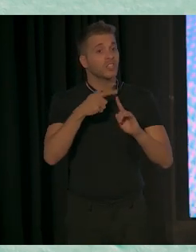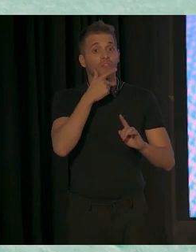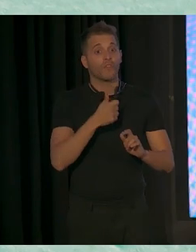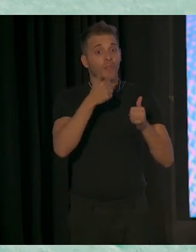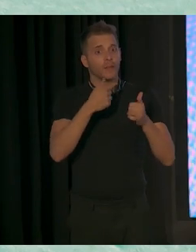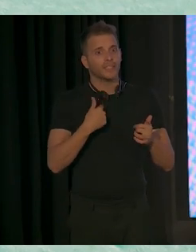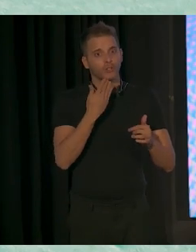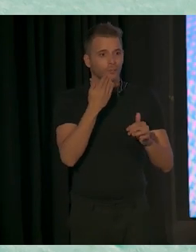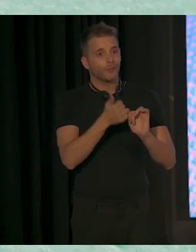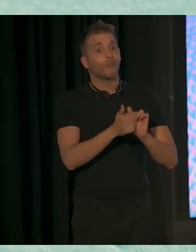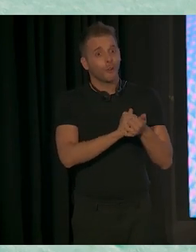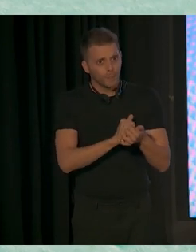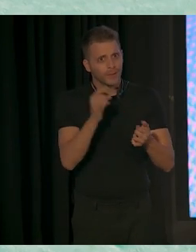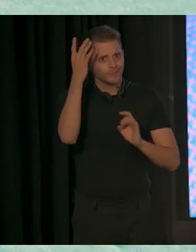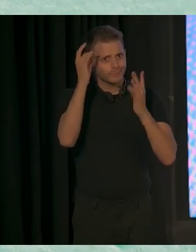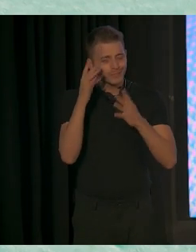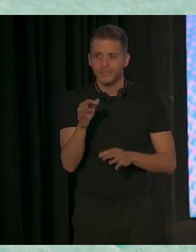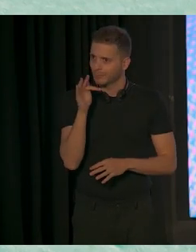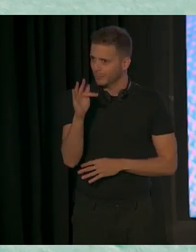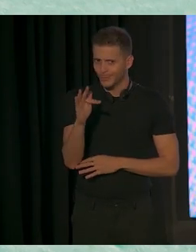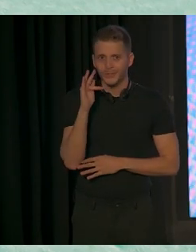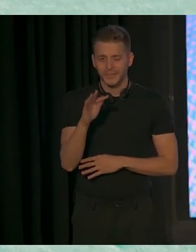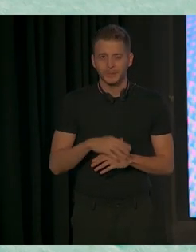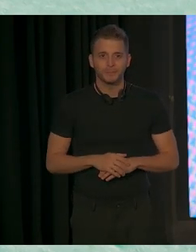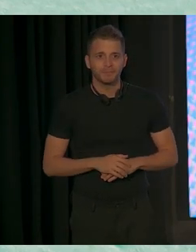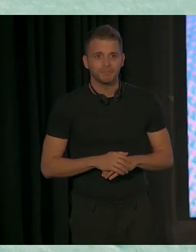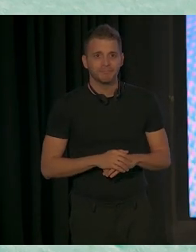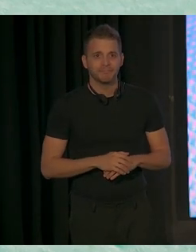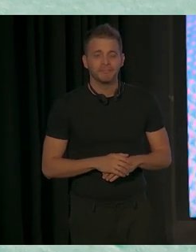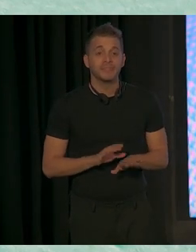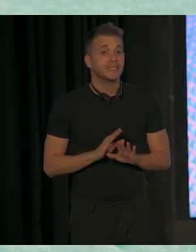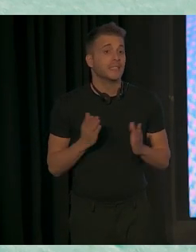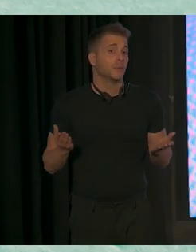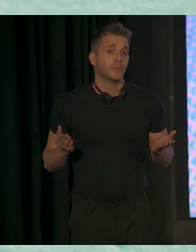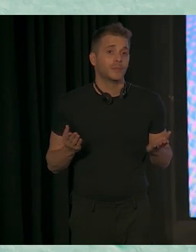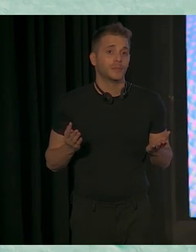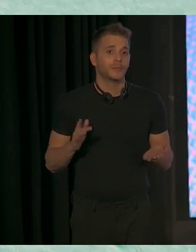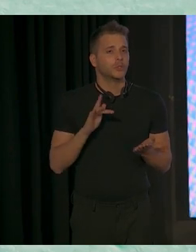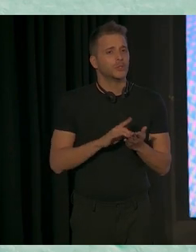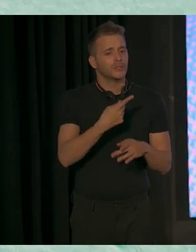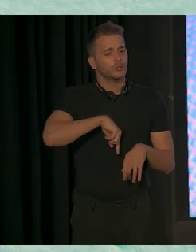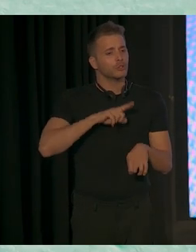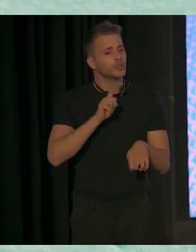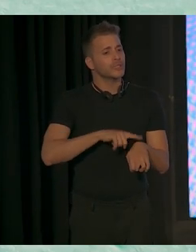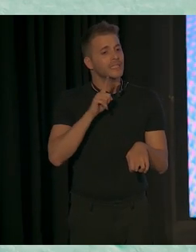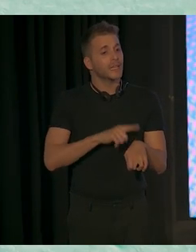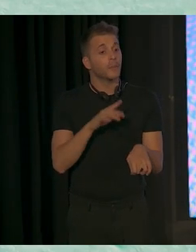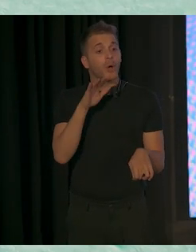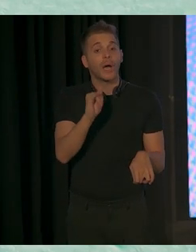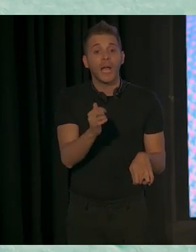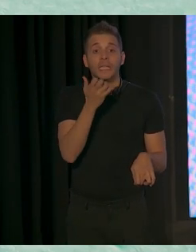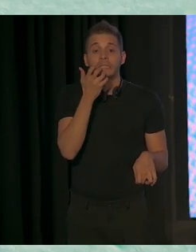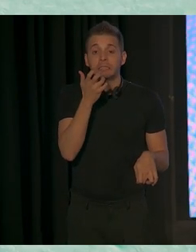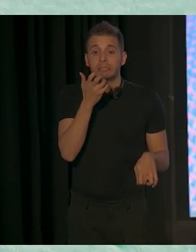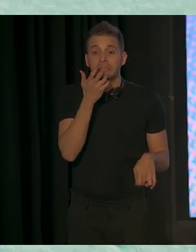el copiar. También buenas ideas, o sea que genial. Y bueno, tenemos tiempo por si hay